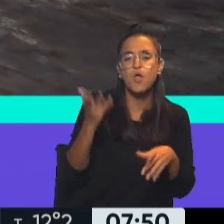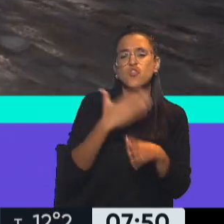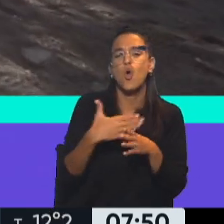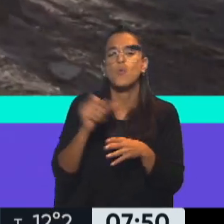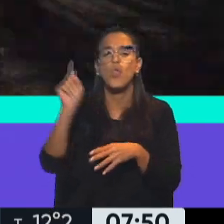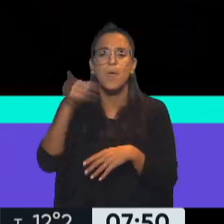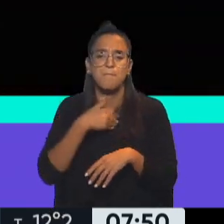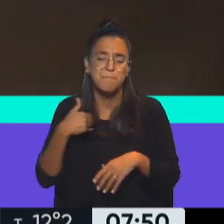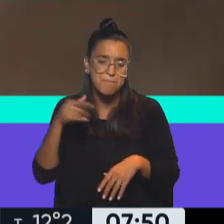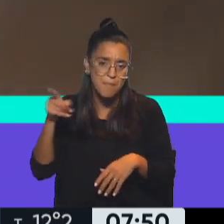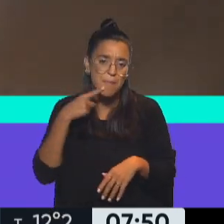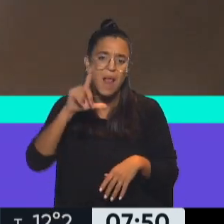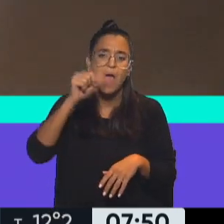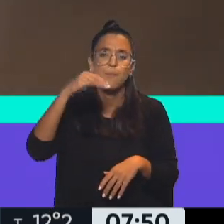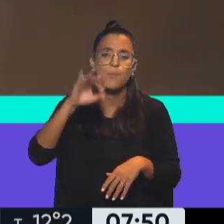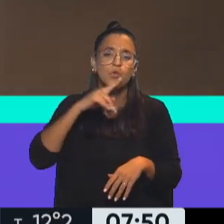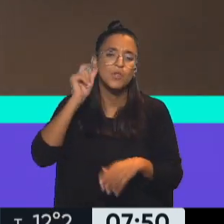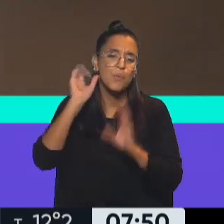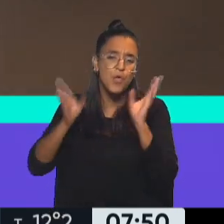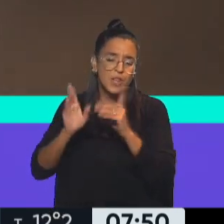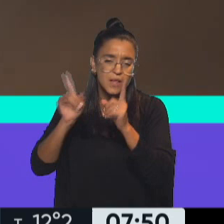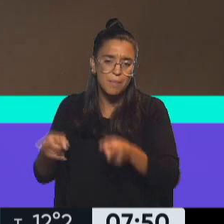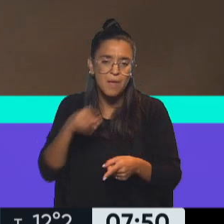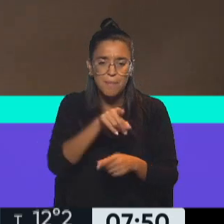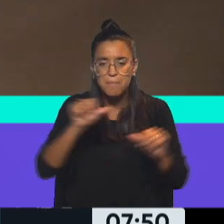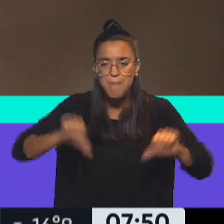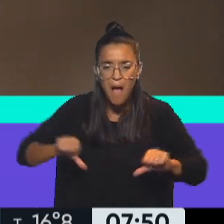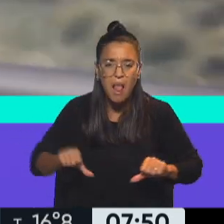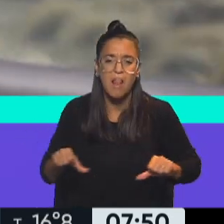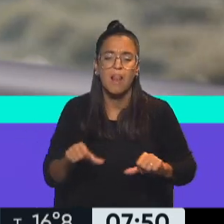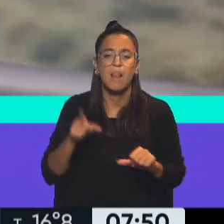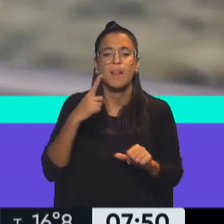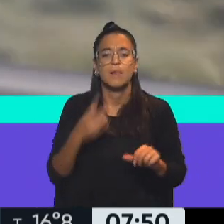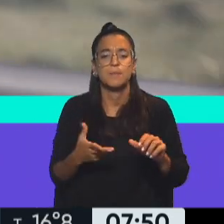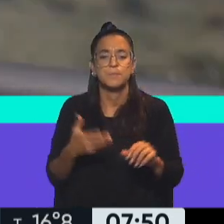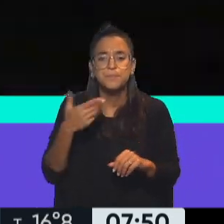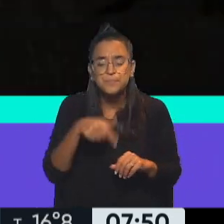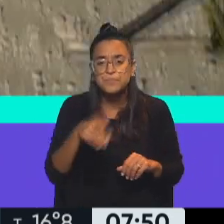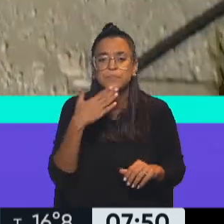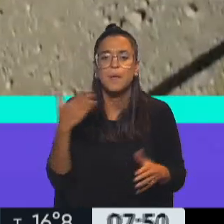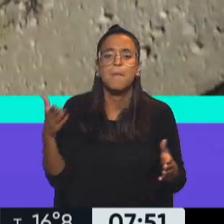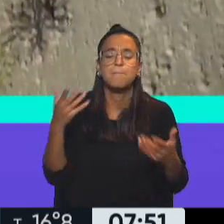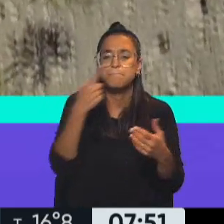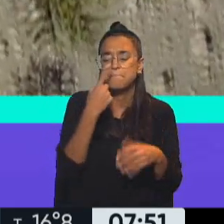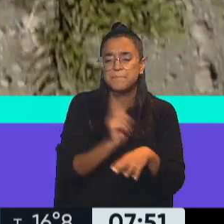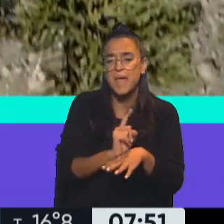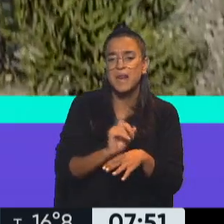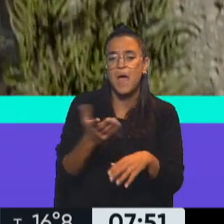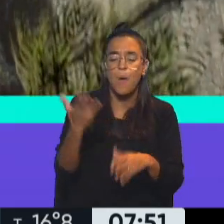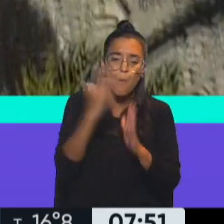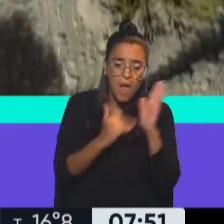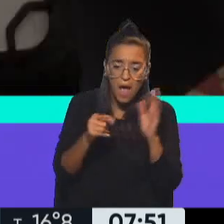su madre, interpretado por Esteban Lamote, es un violento, ella la está pasando horrible, se va a cruzar con una perra blanca gigante con la cual